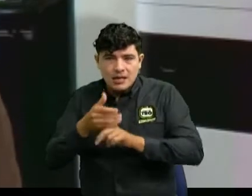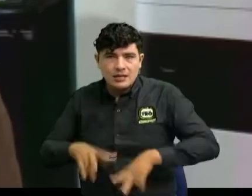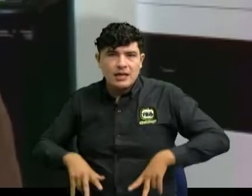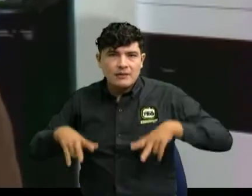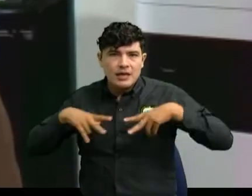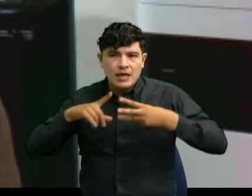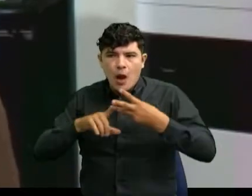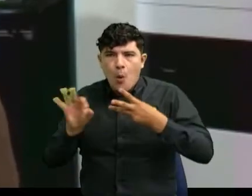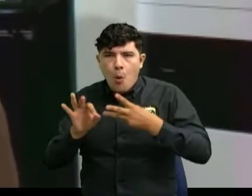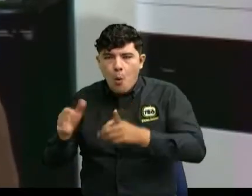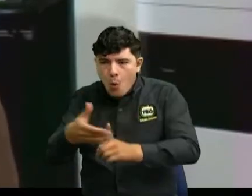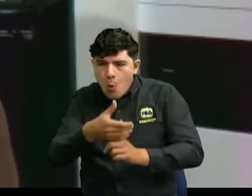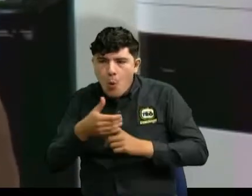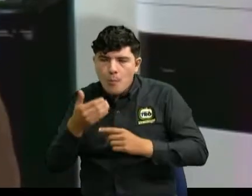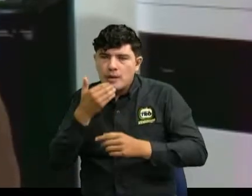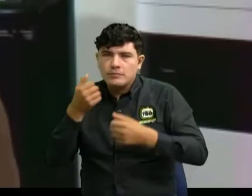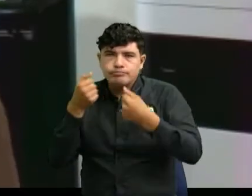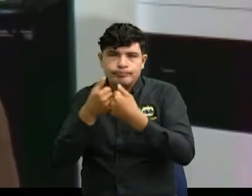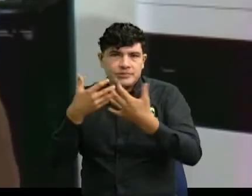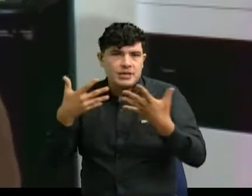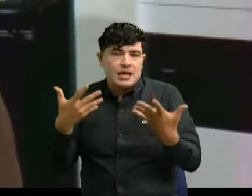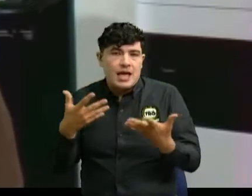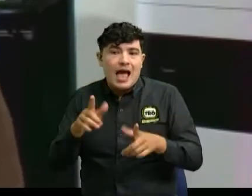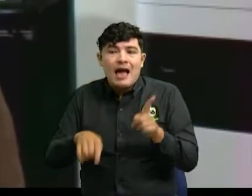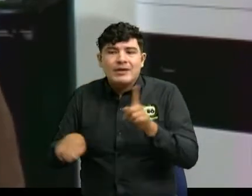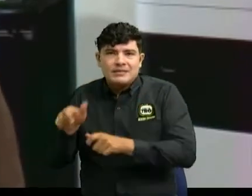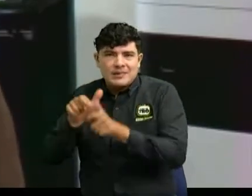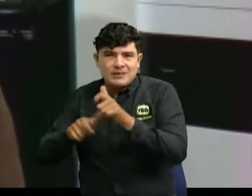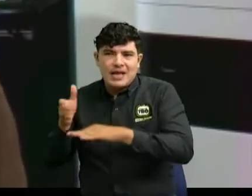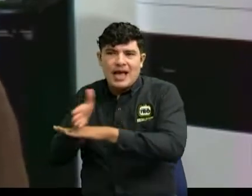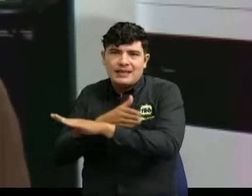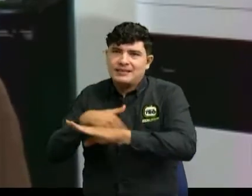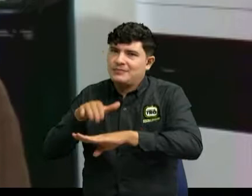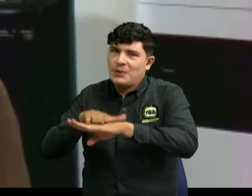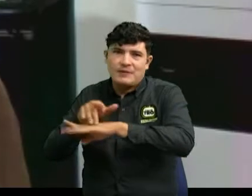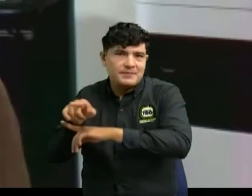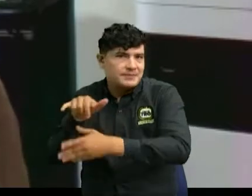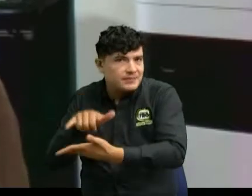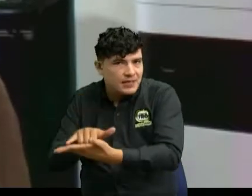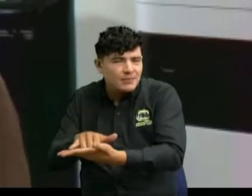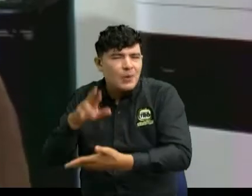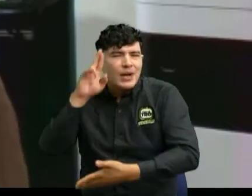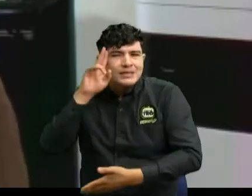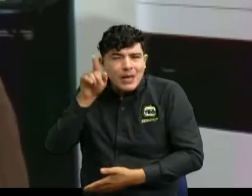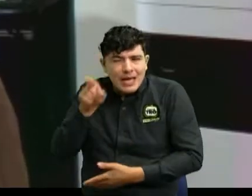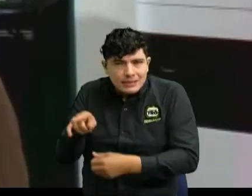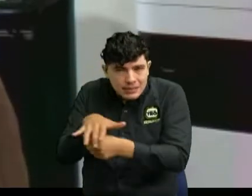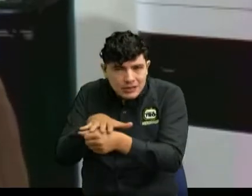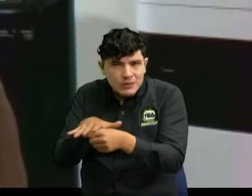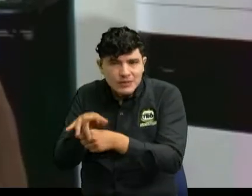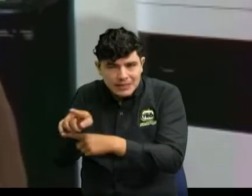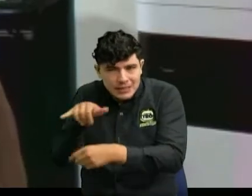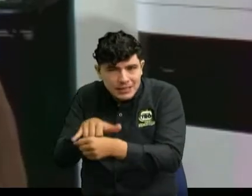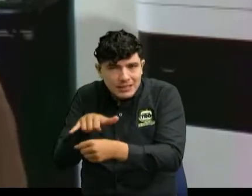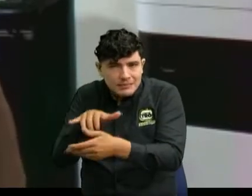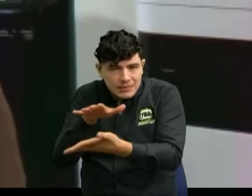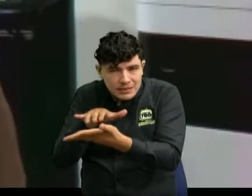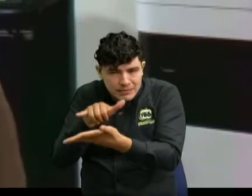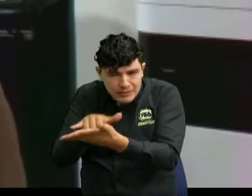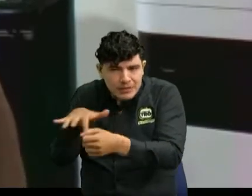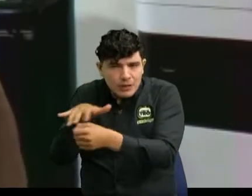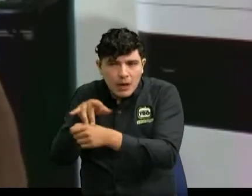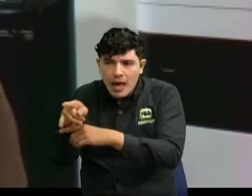estos seguros de accidentes, y muchas veces sin el consentimiento. Y es en este caso, en el cual es